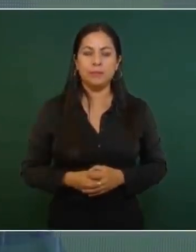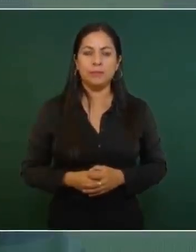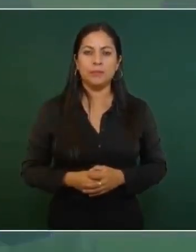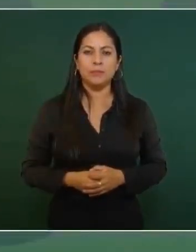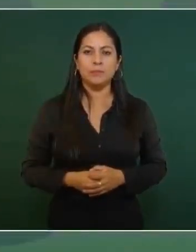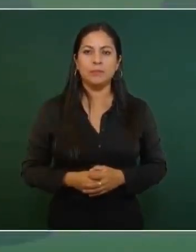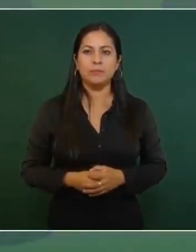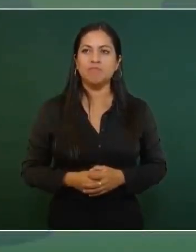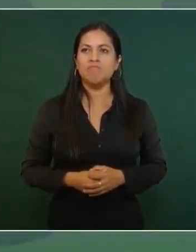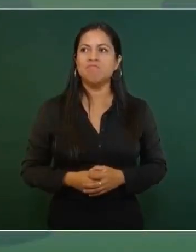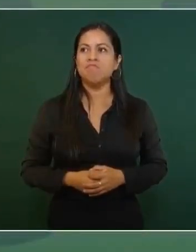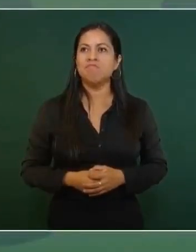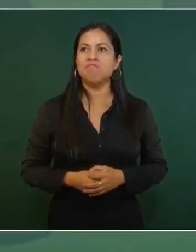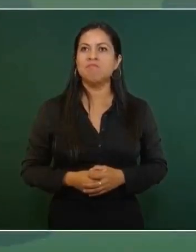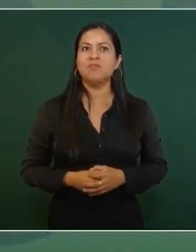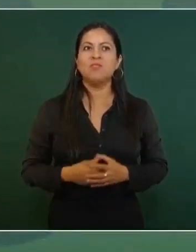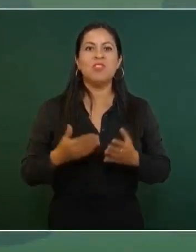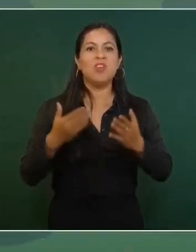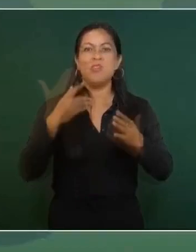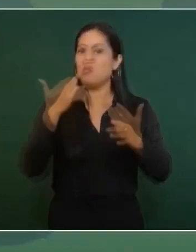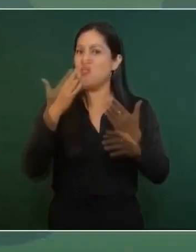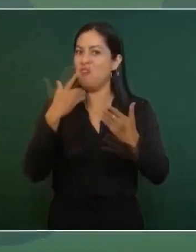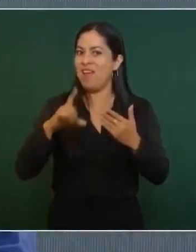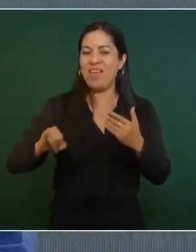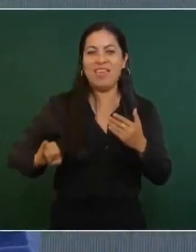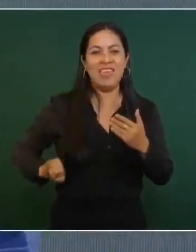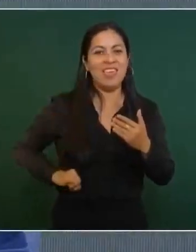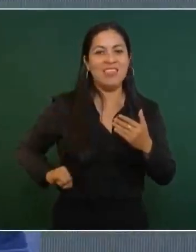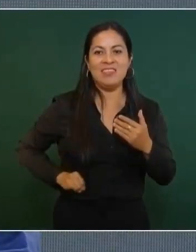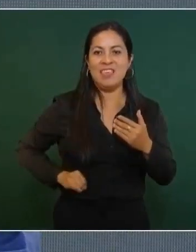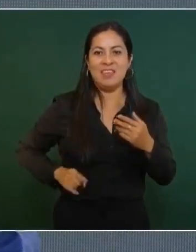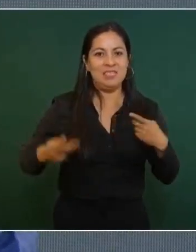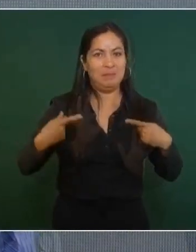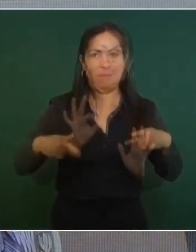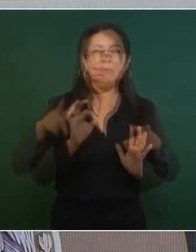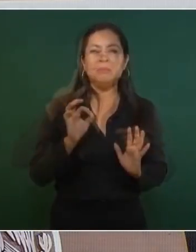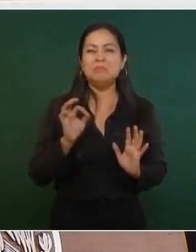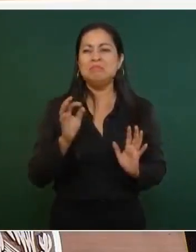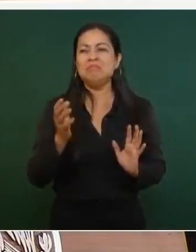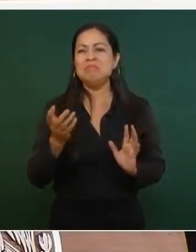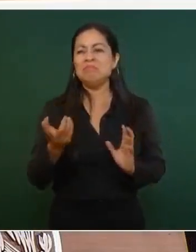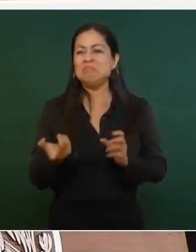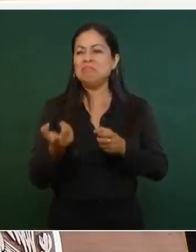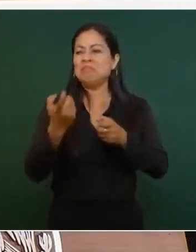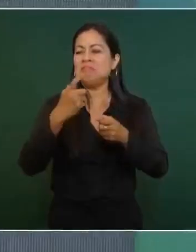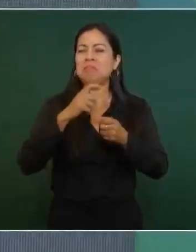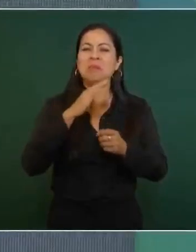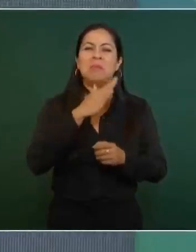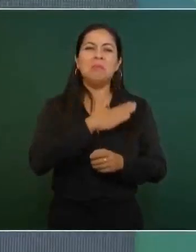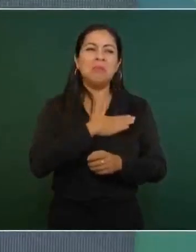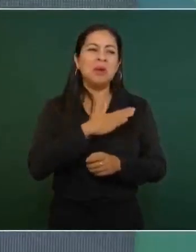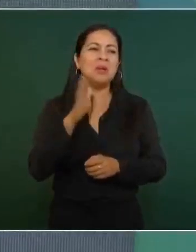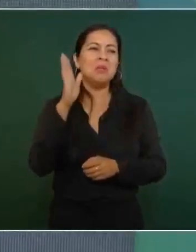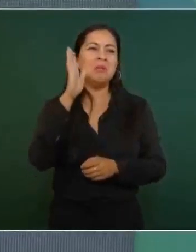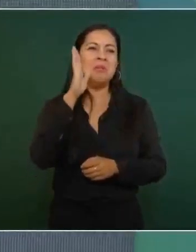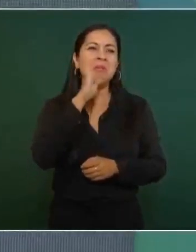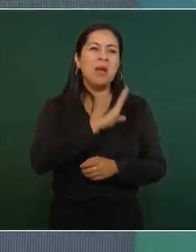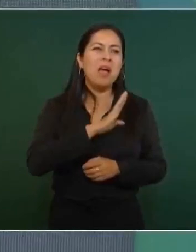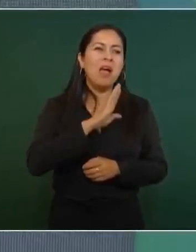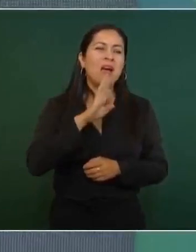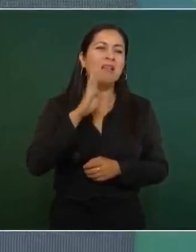nos mueve el interés personal, por legítimo que sea. Si son buenos o son malos,